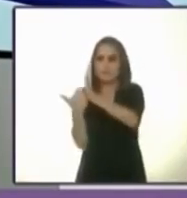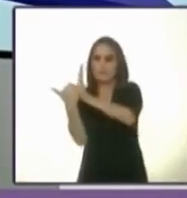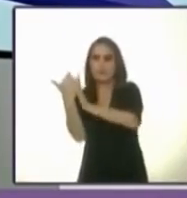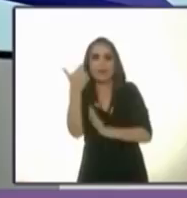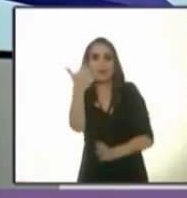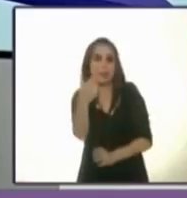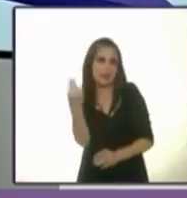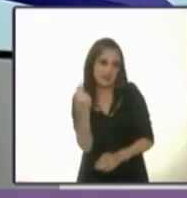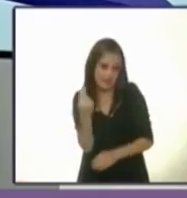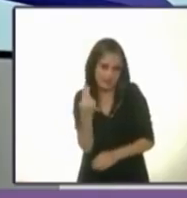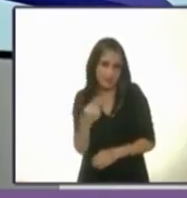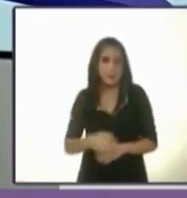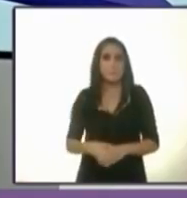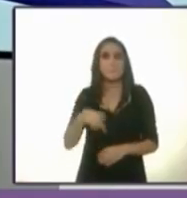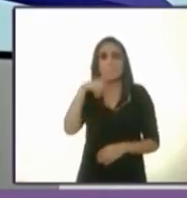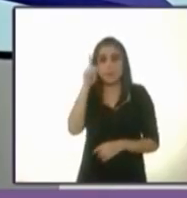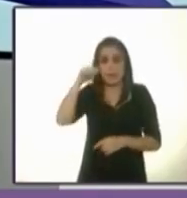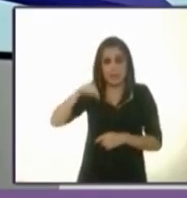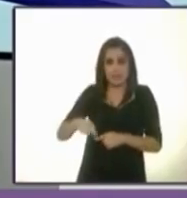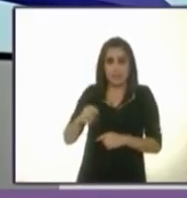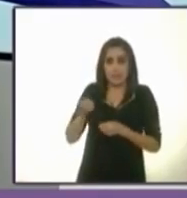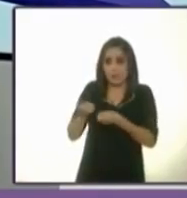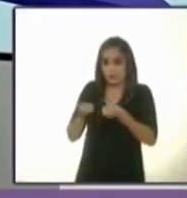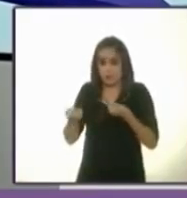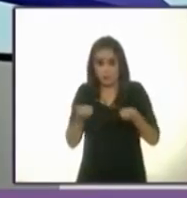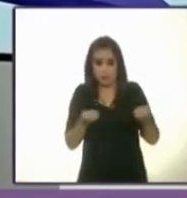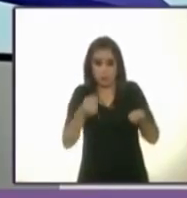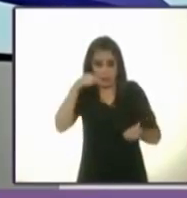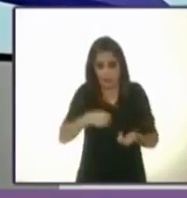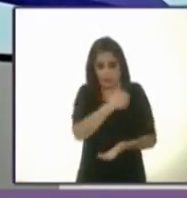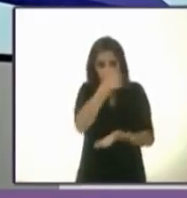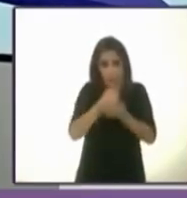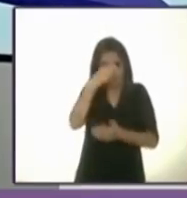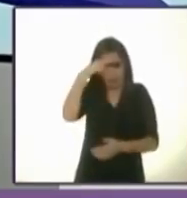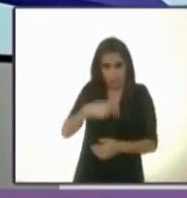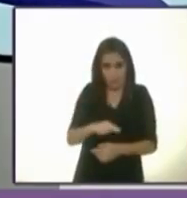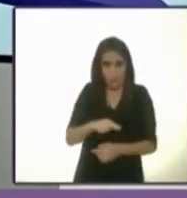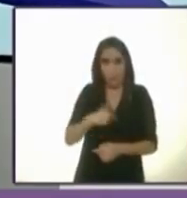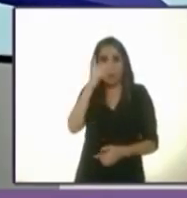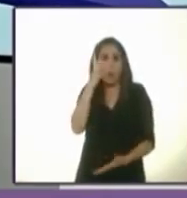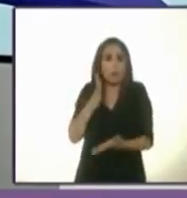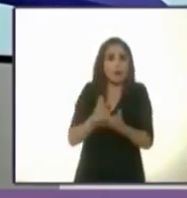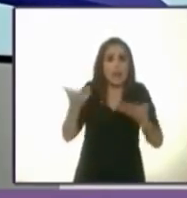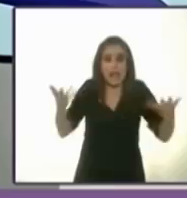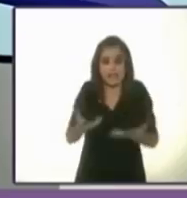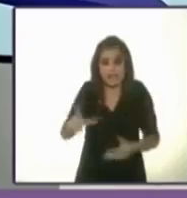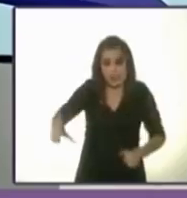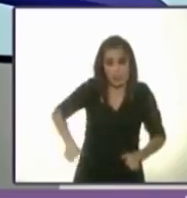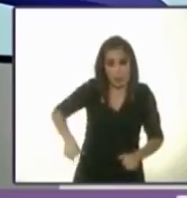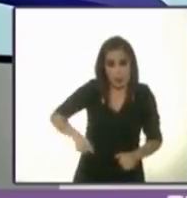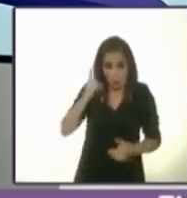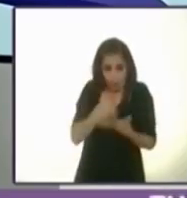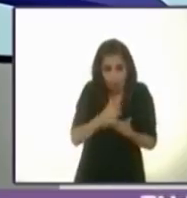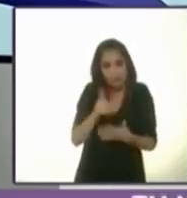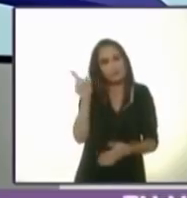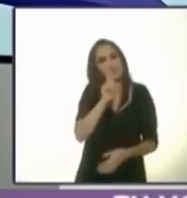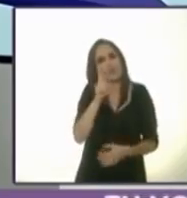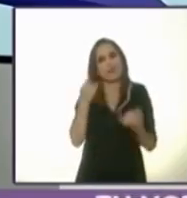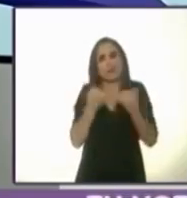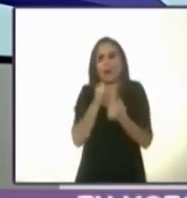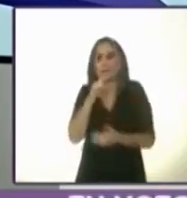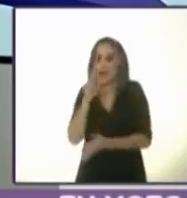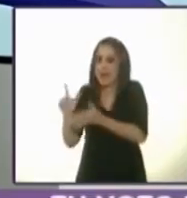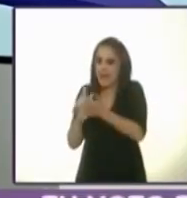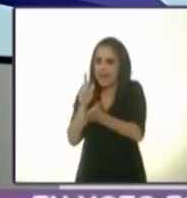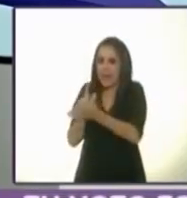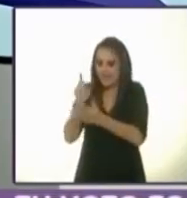Pero me parece que la coordinación metropolitana no solamente implica, no debe implicar nada más acciones de gobierno, sino también legislativas.